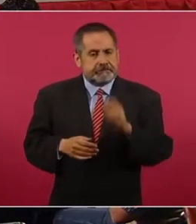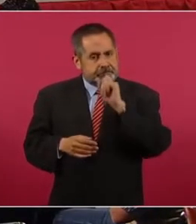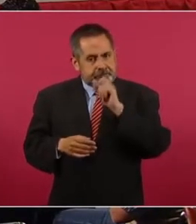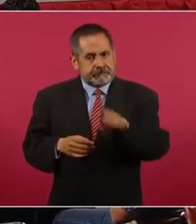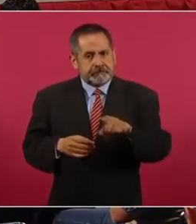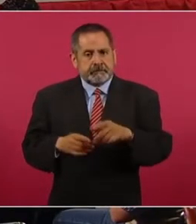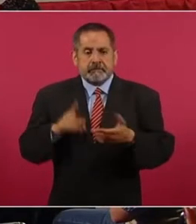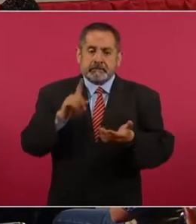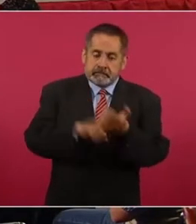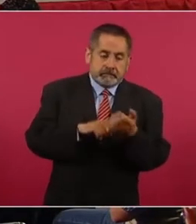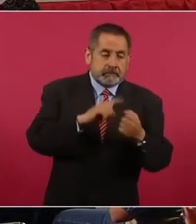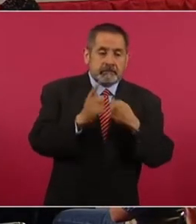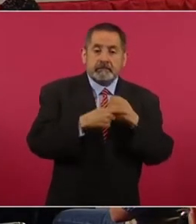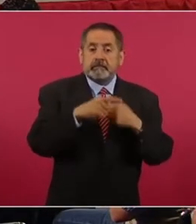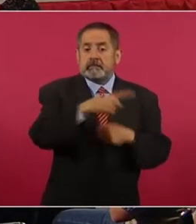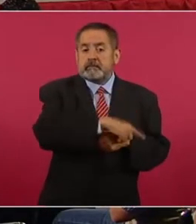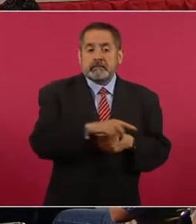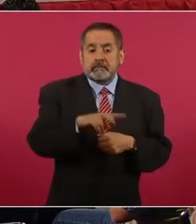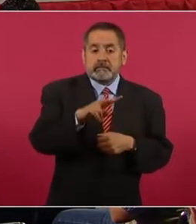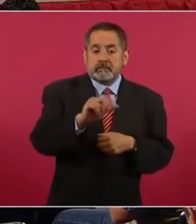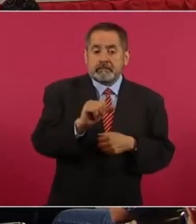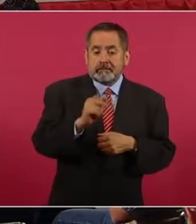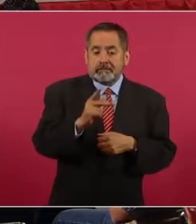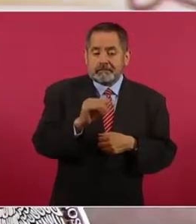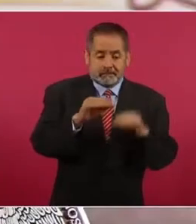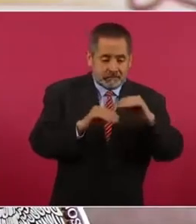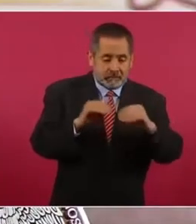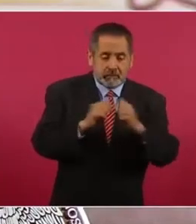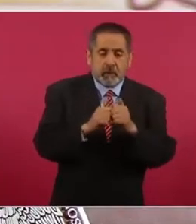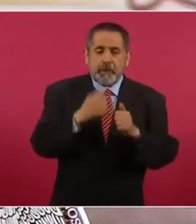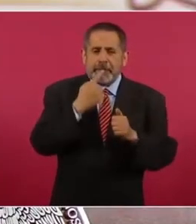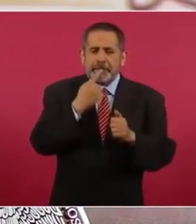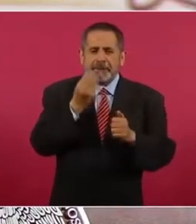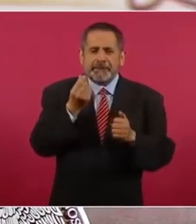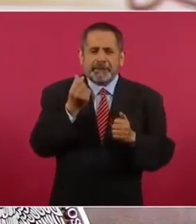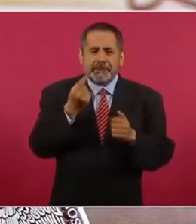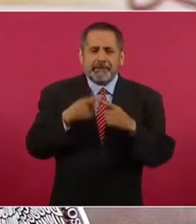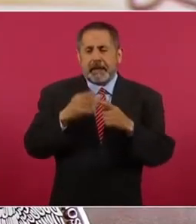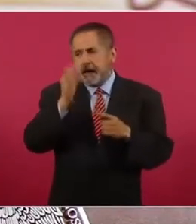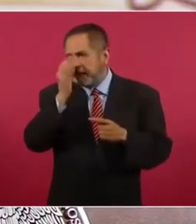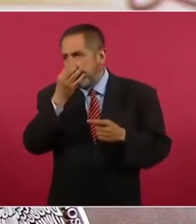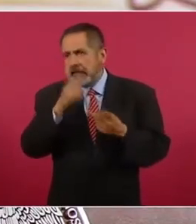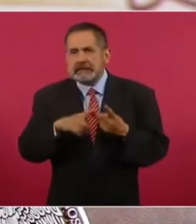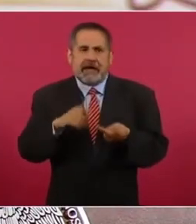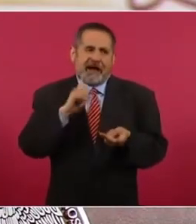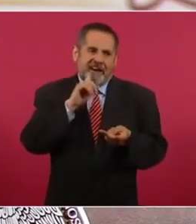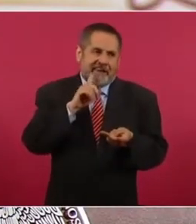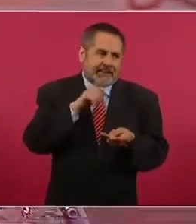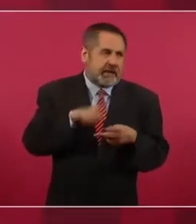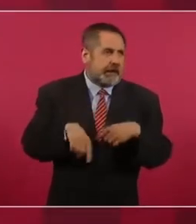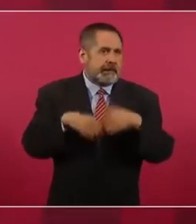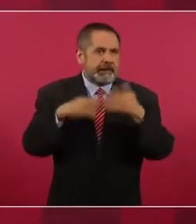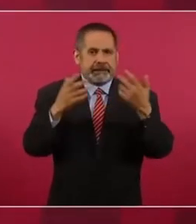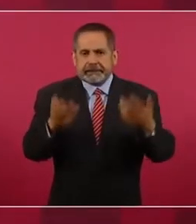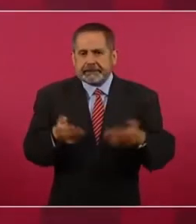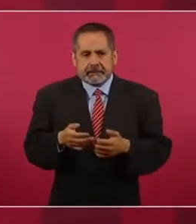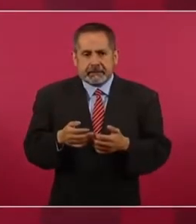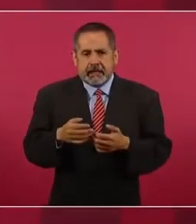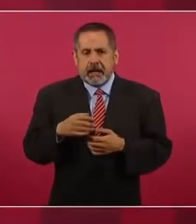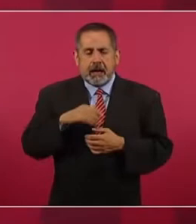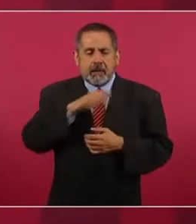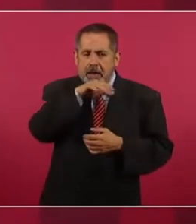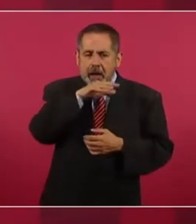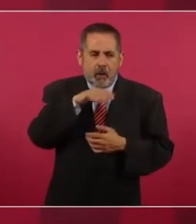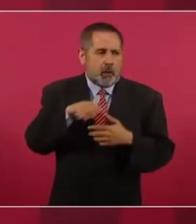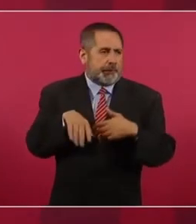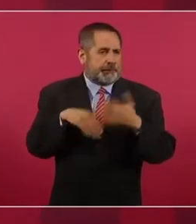están produciendo vapeadores que contienen saborizantes de fresa, de guayaba, de mango,